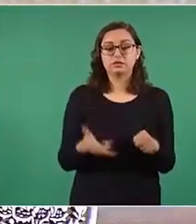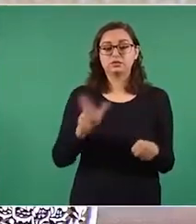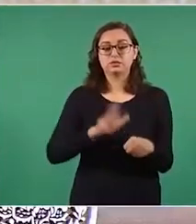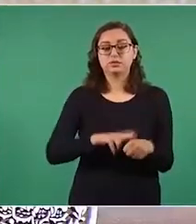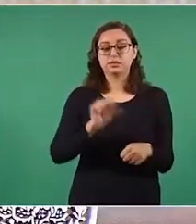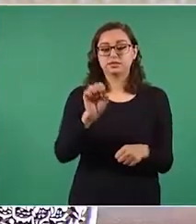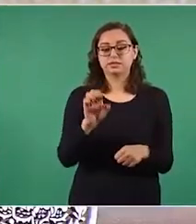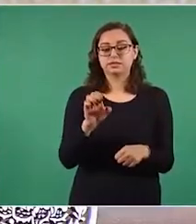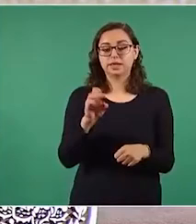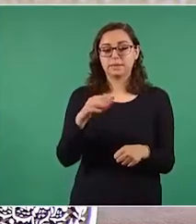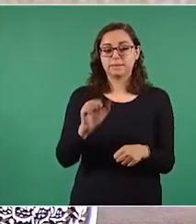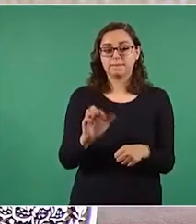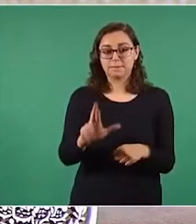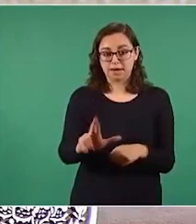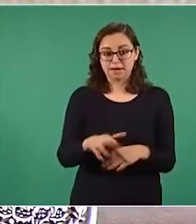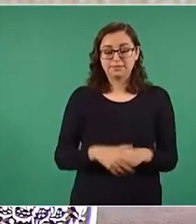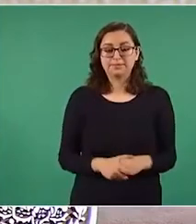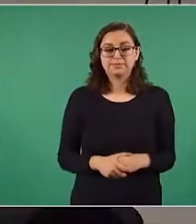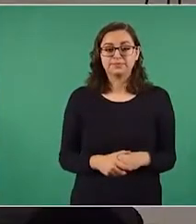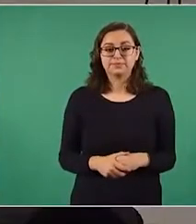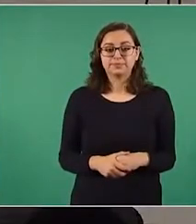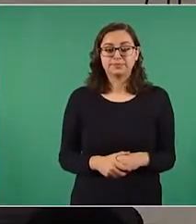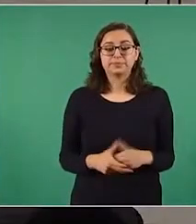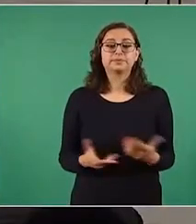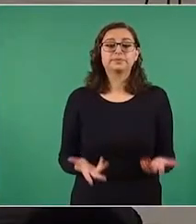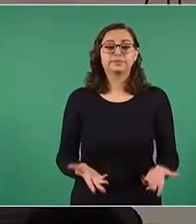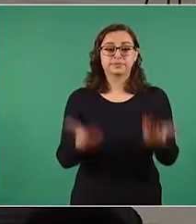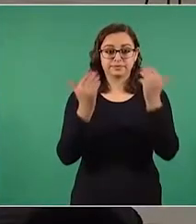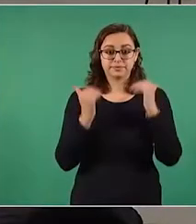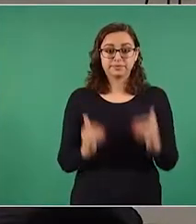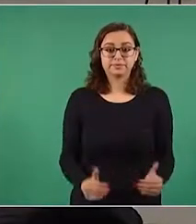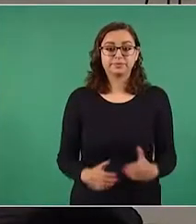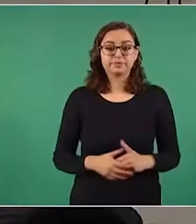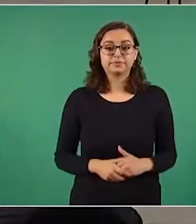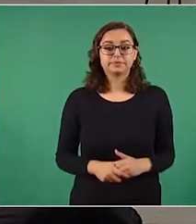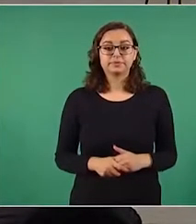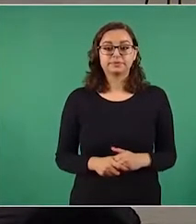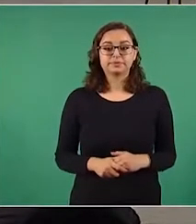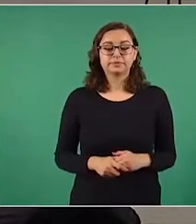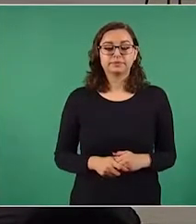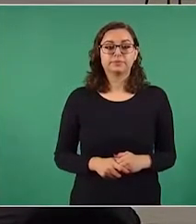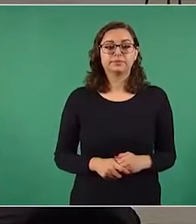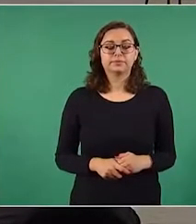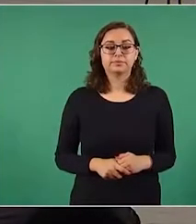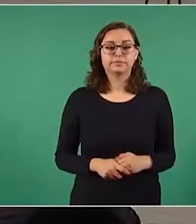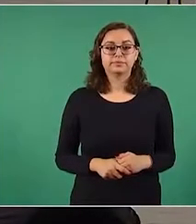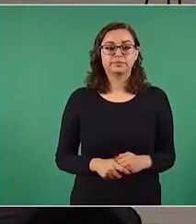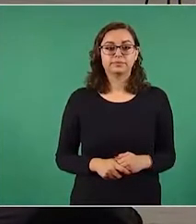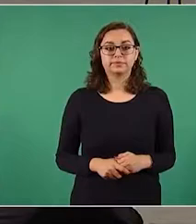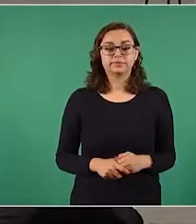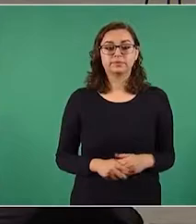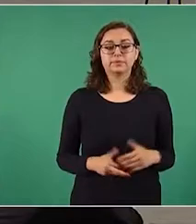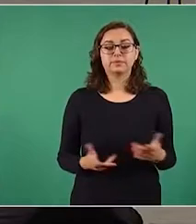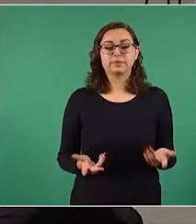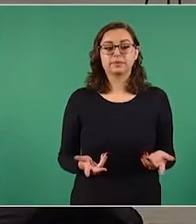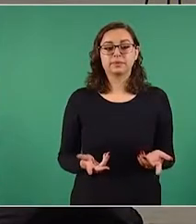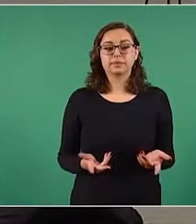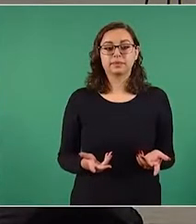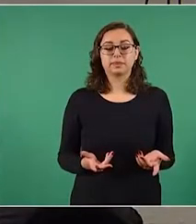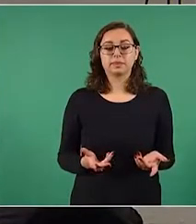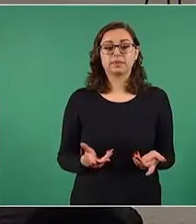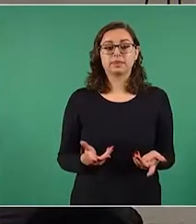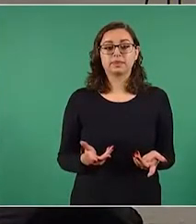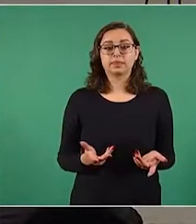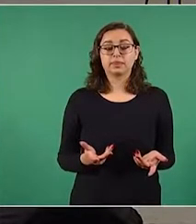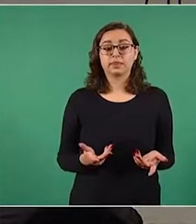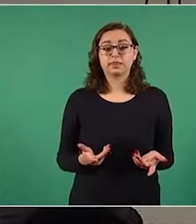Secretaría de Marina. Al respecto del dicho, aquí tenemos el dicho